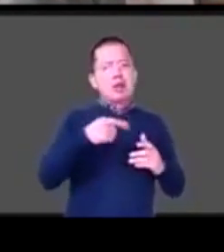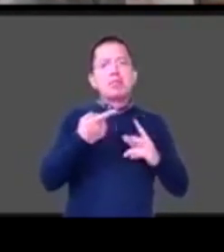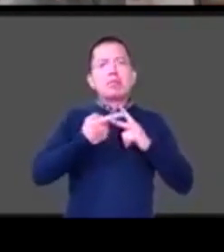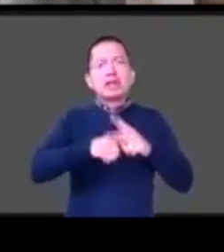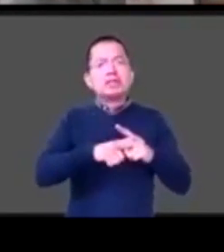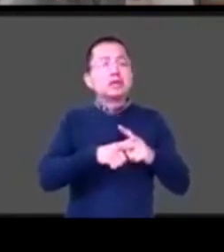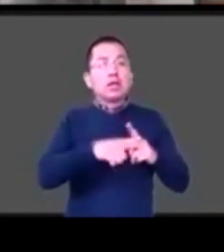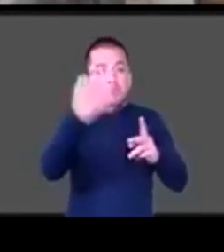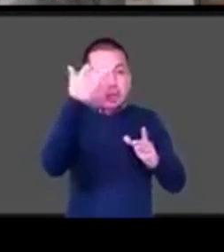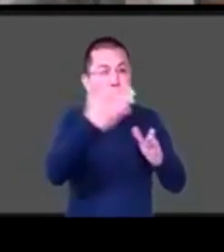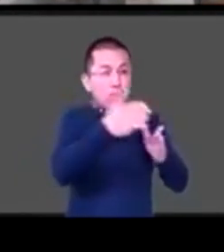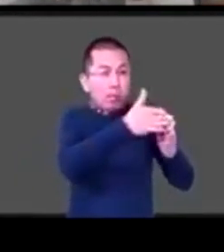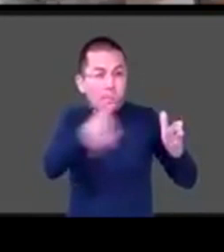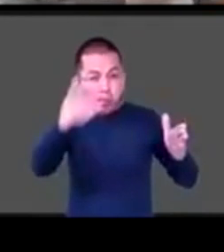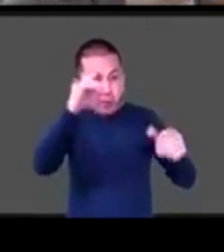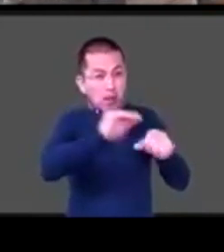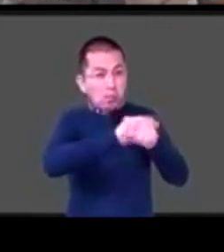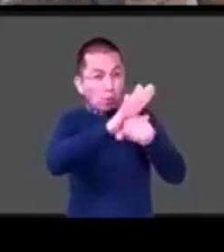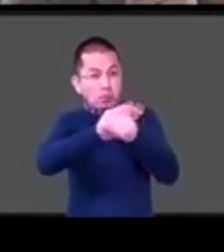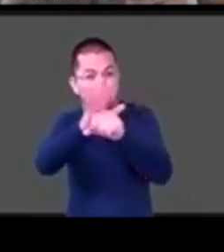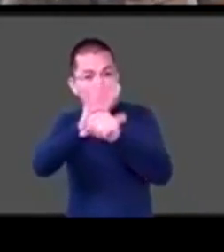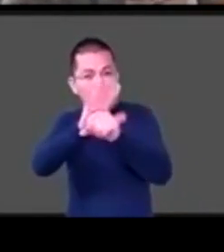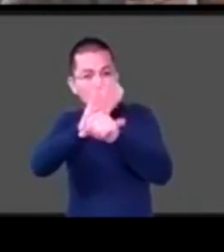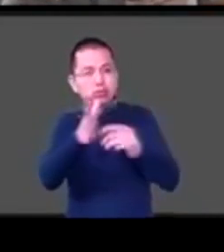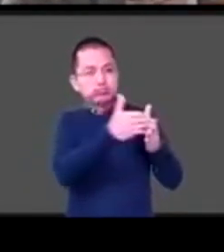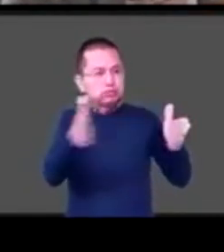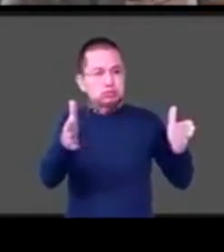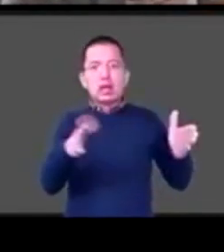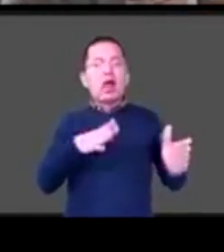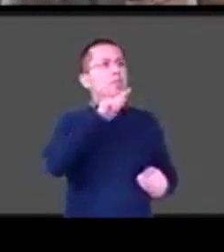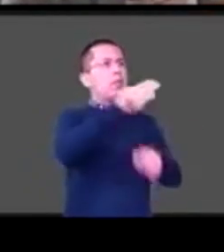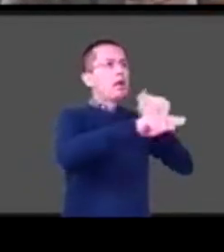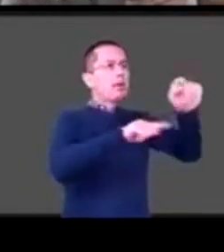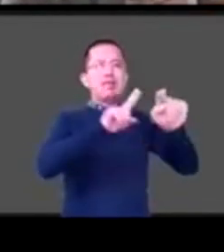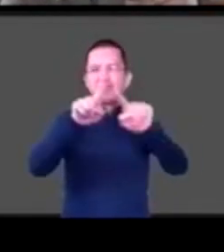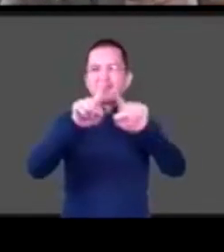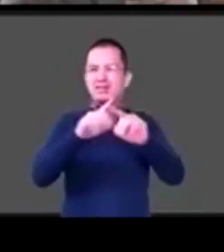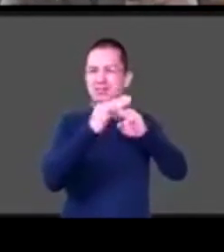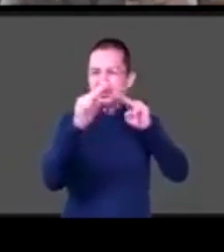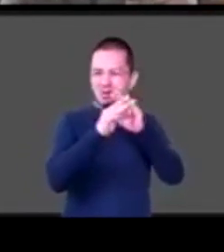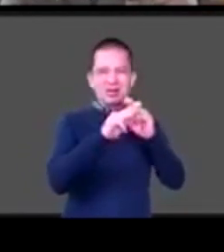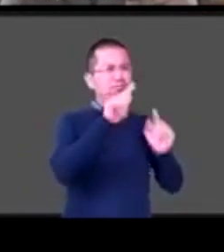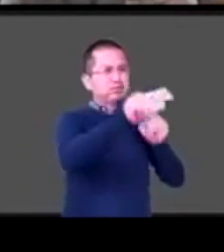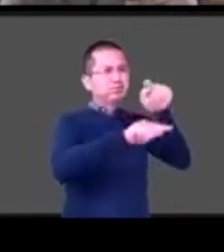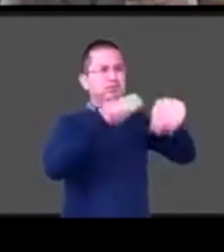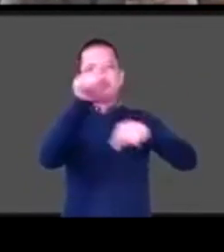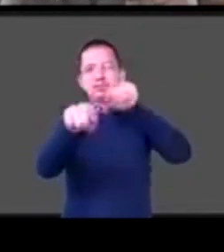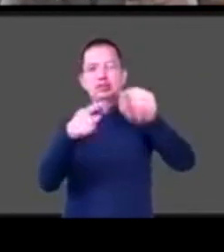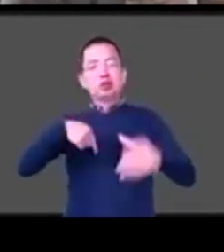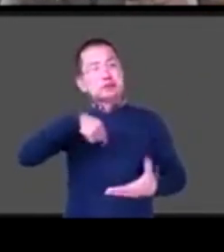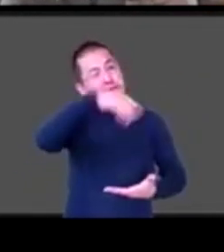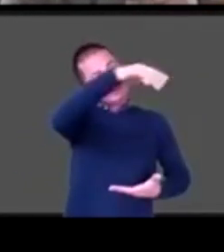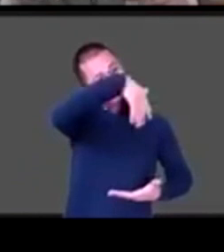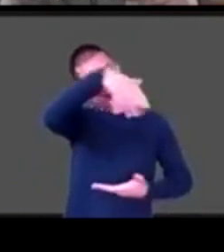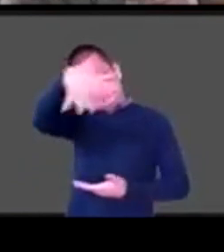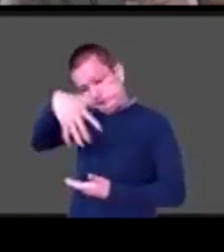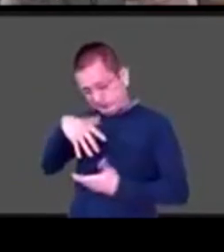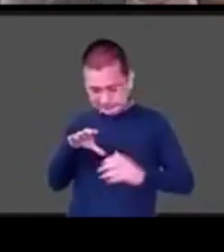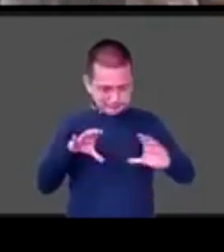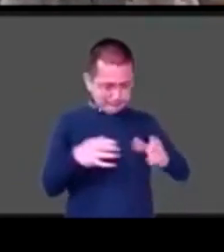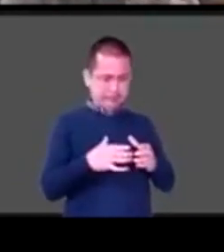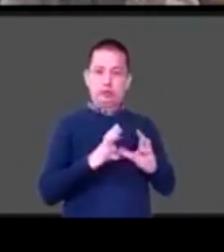juntar todo el material que se iba generando y lo cierto es que la oferta es muy amplia